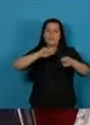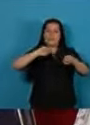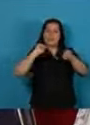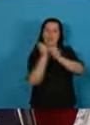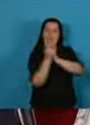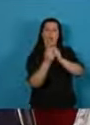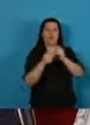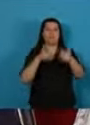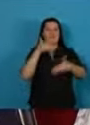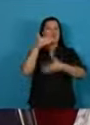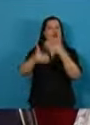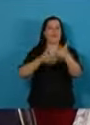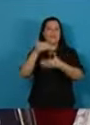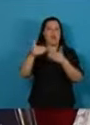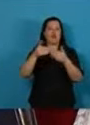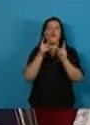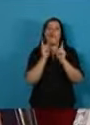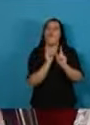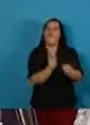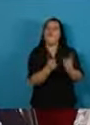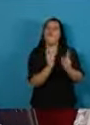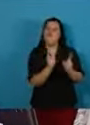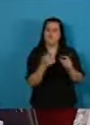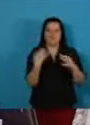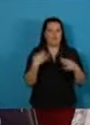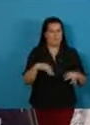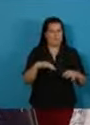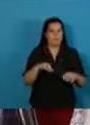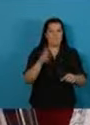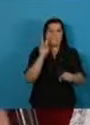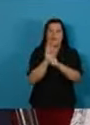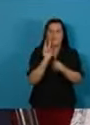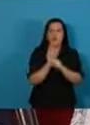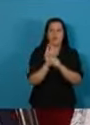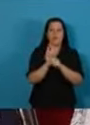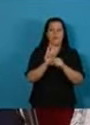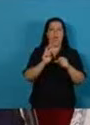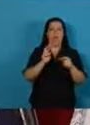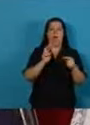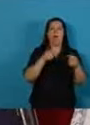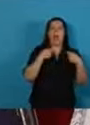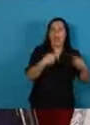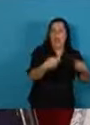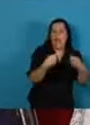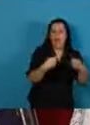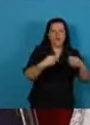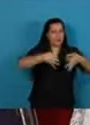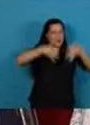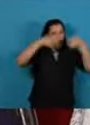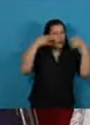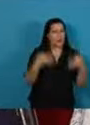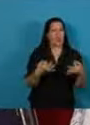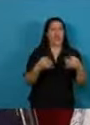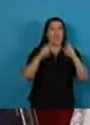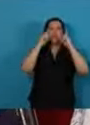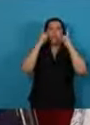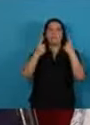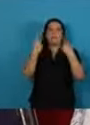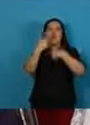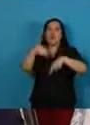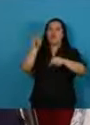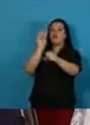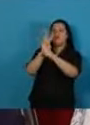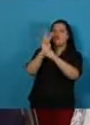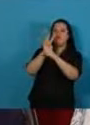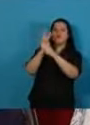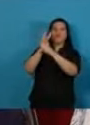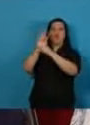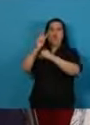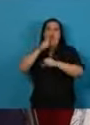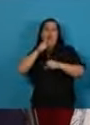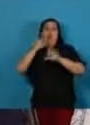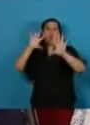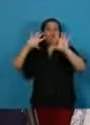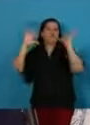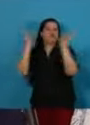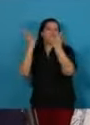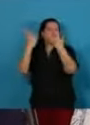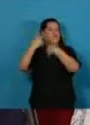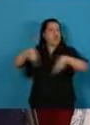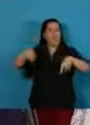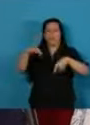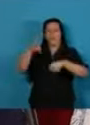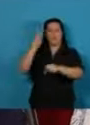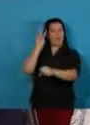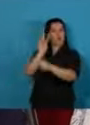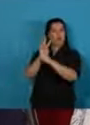modelo de desarrollo sostenible, de consumo responsable y de valoración de los bienes naturales. En esa búsqueda